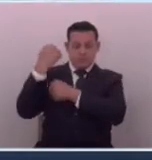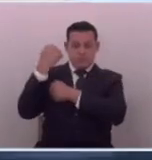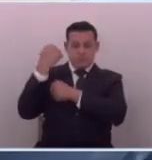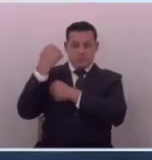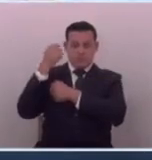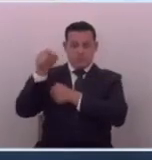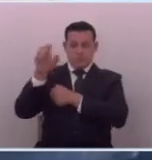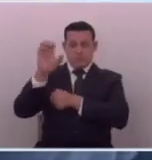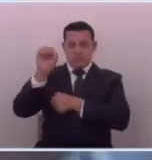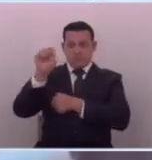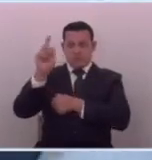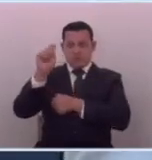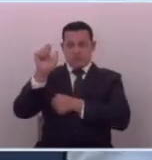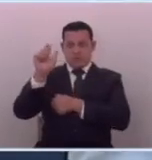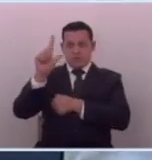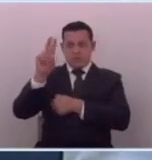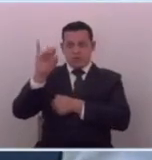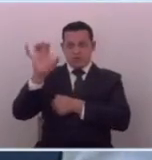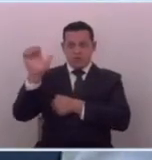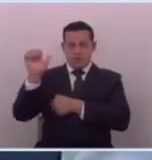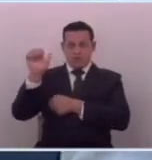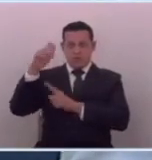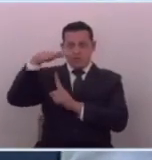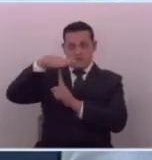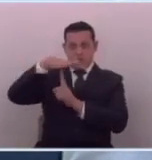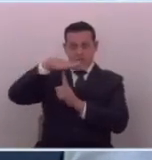colonia Santa Lucía en Hilo Pango